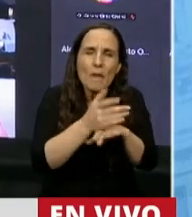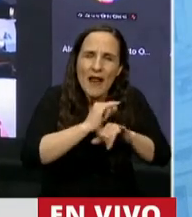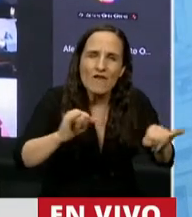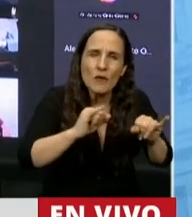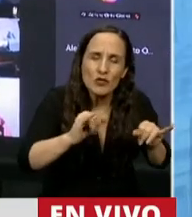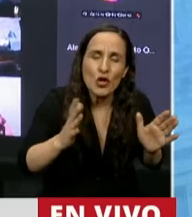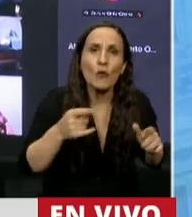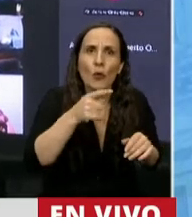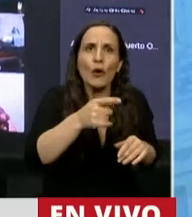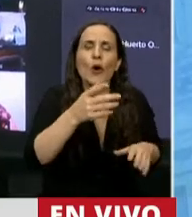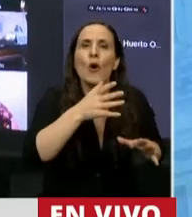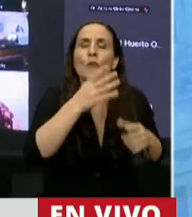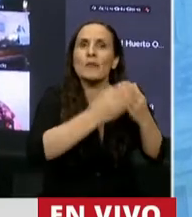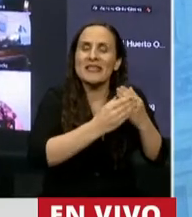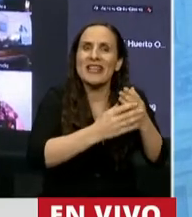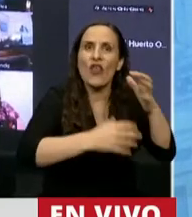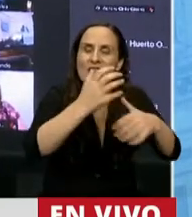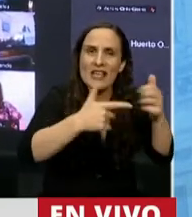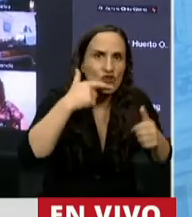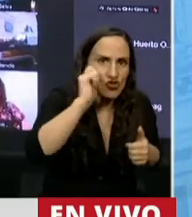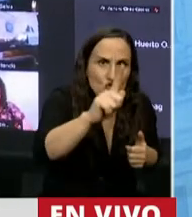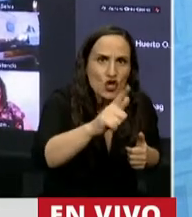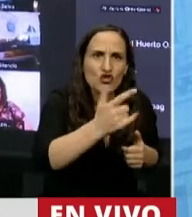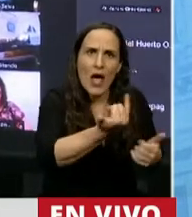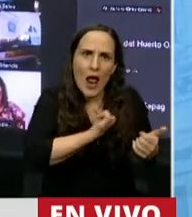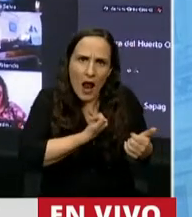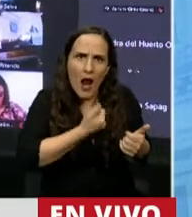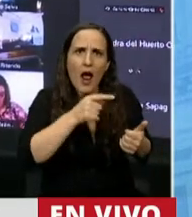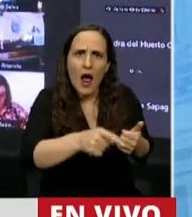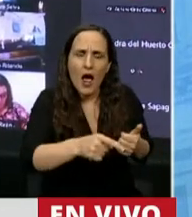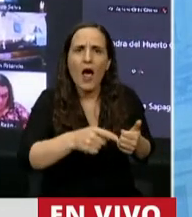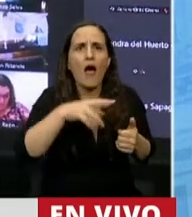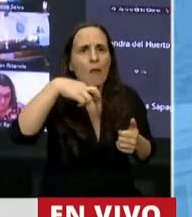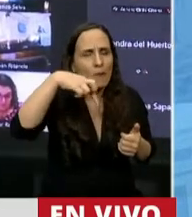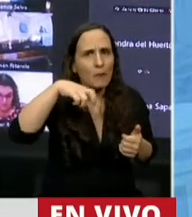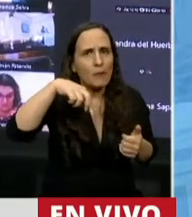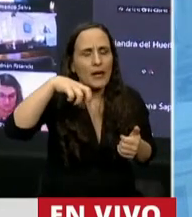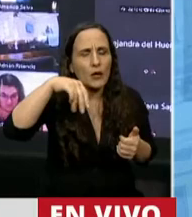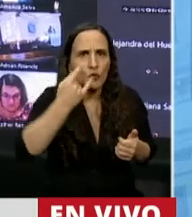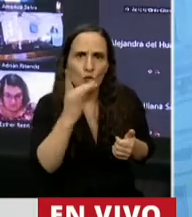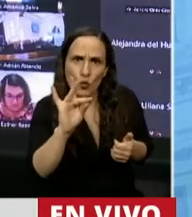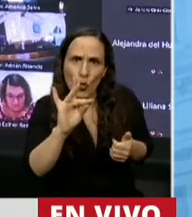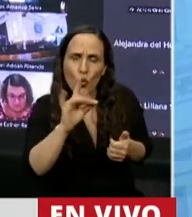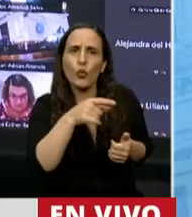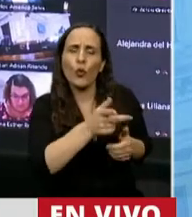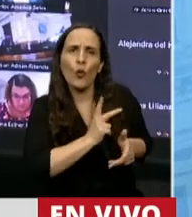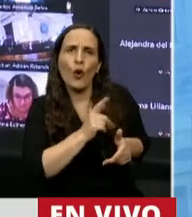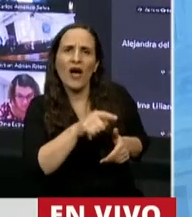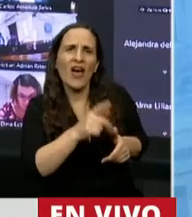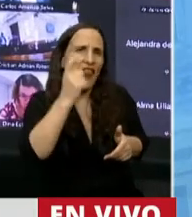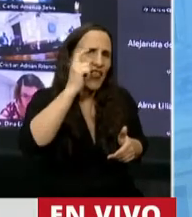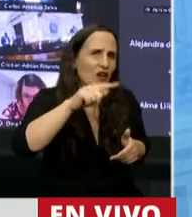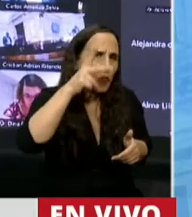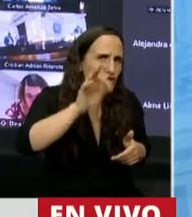Ministerio de Desarrollo Social me ha informado que dentro del esquema del PNUD eran entre 10,80 y